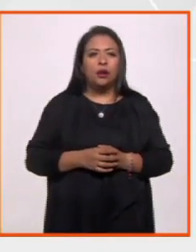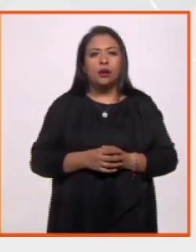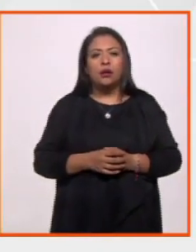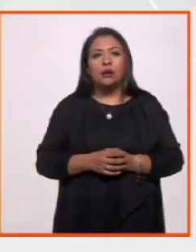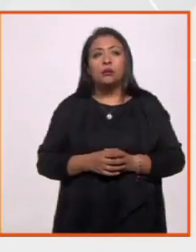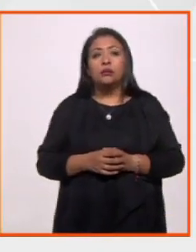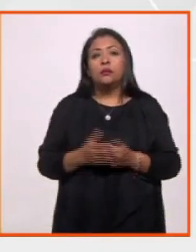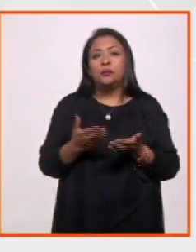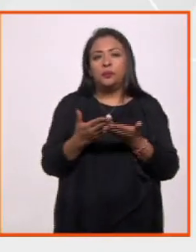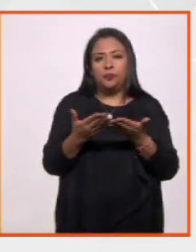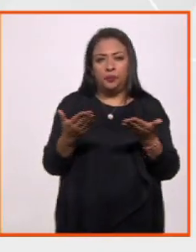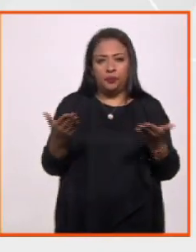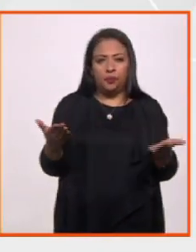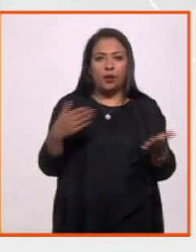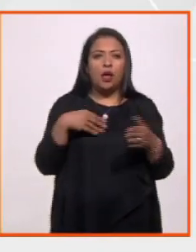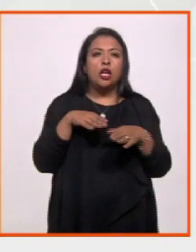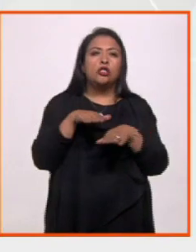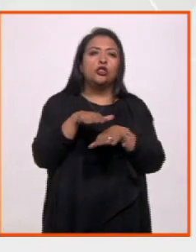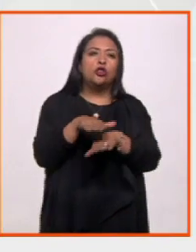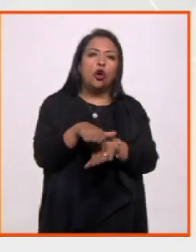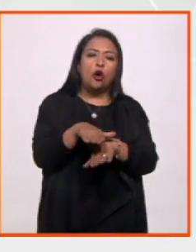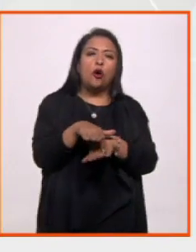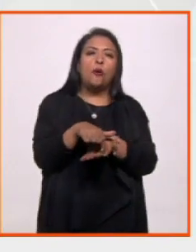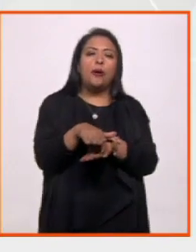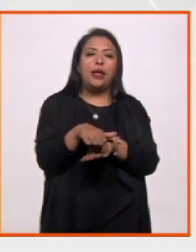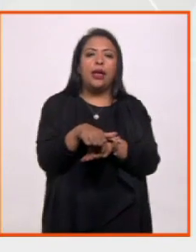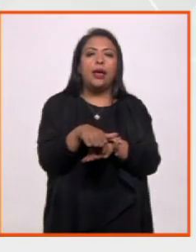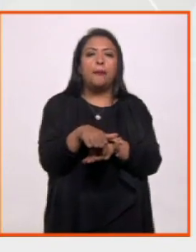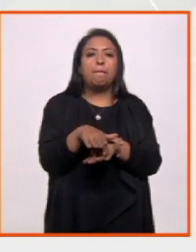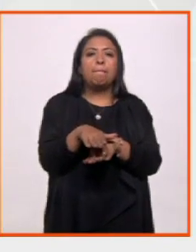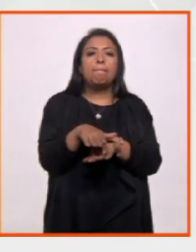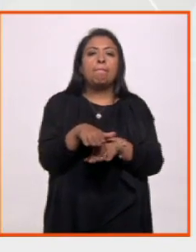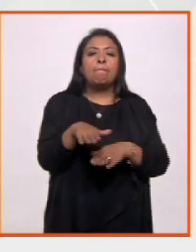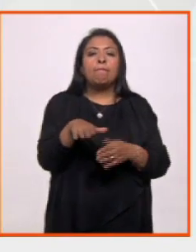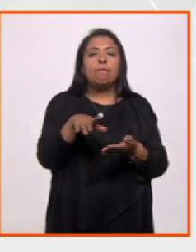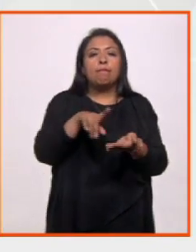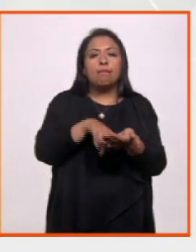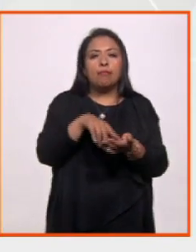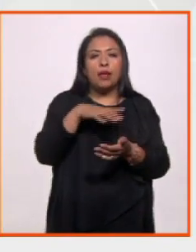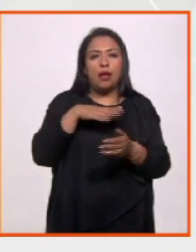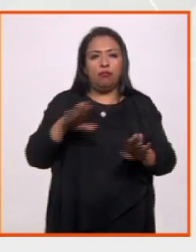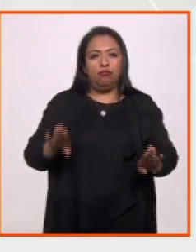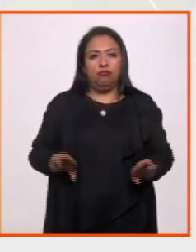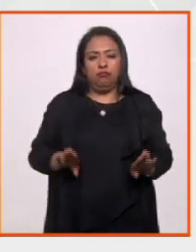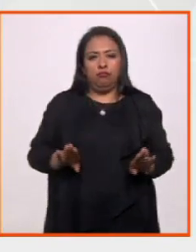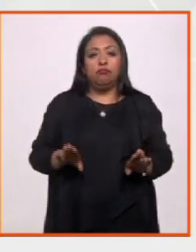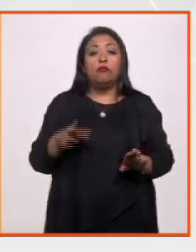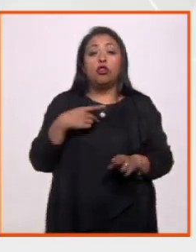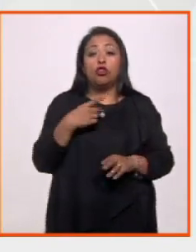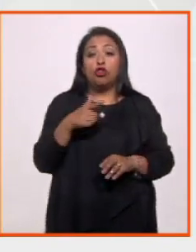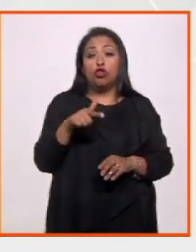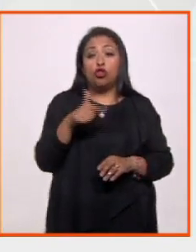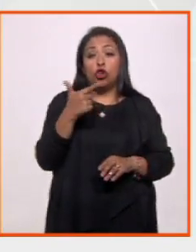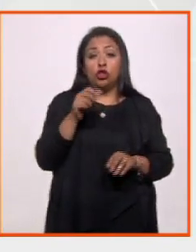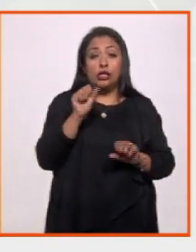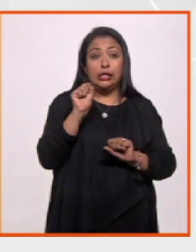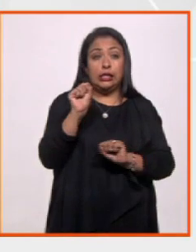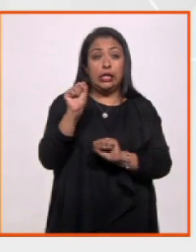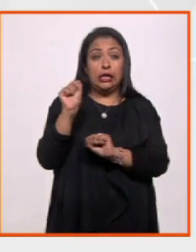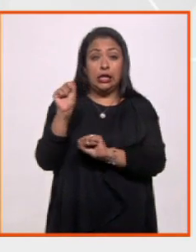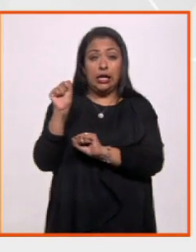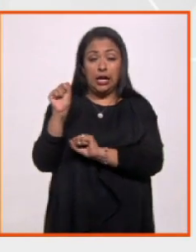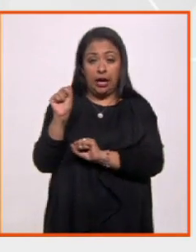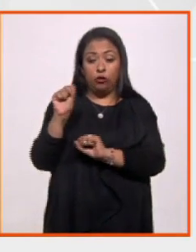Vamos a platicar en torno a lo que está ocurriendo a partir del comportamiento de los 12 sindicatos